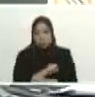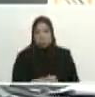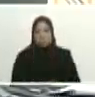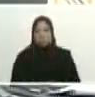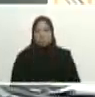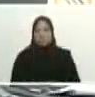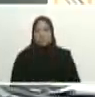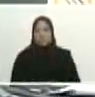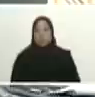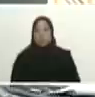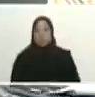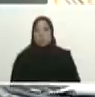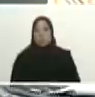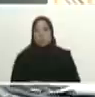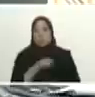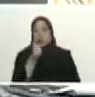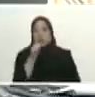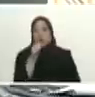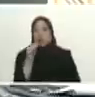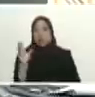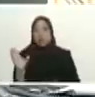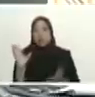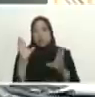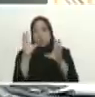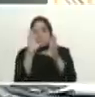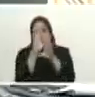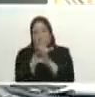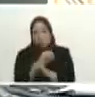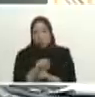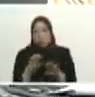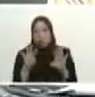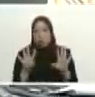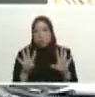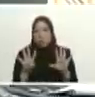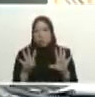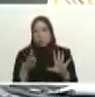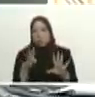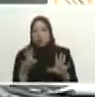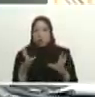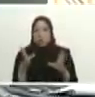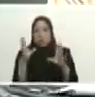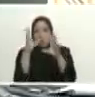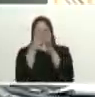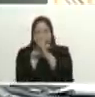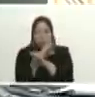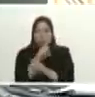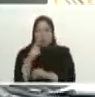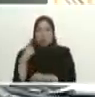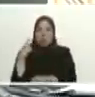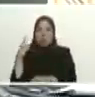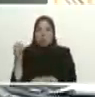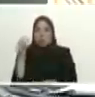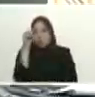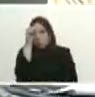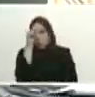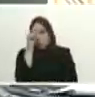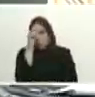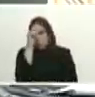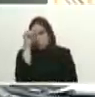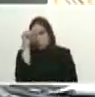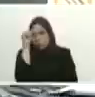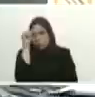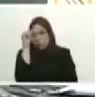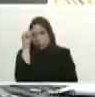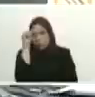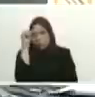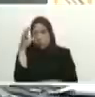como a las 10 de la noche creo 9 de la noche nos fuimos el domingo con todo